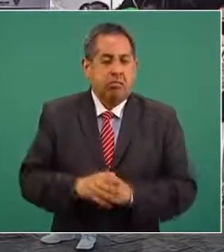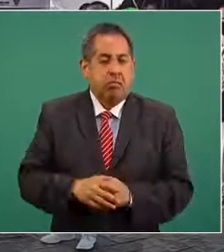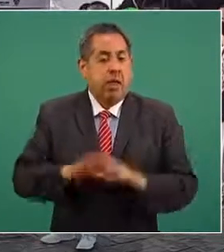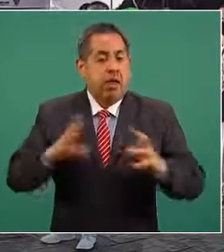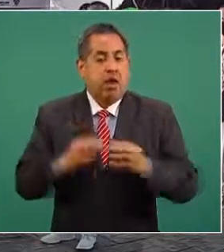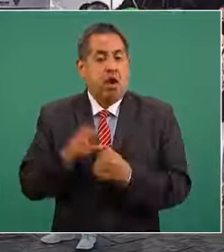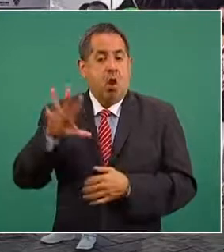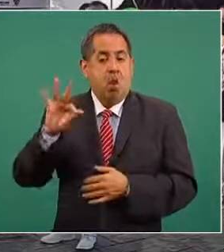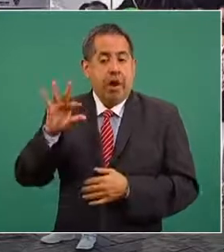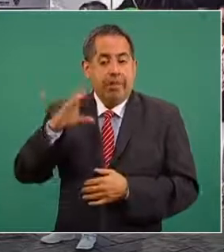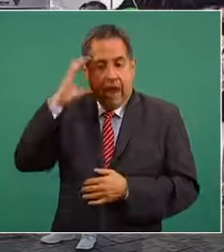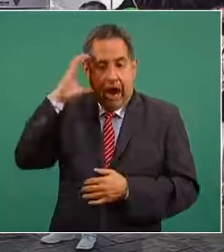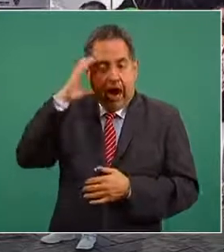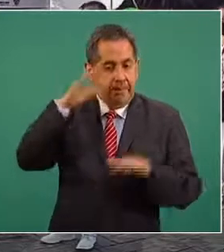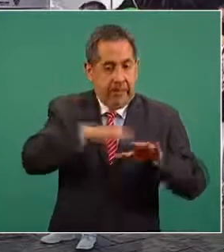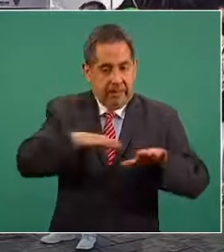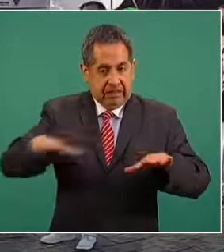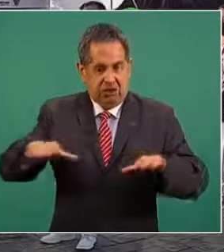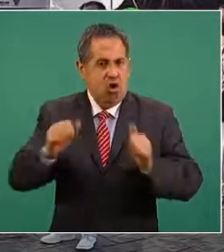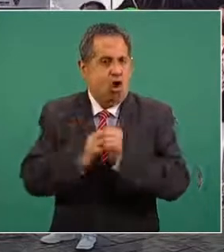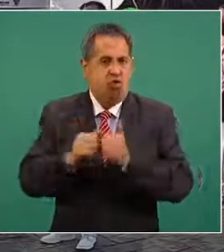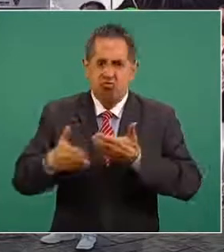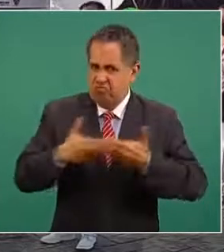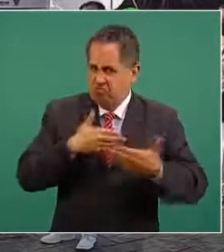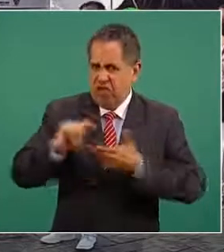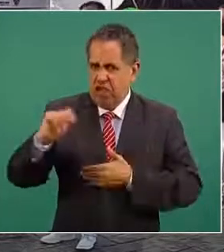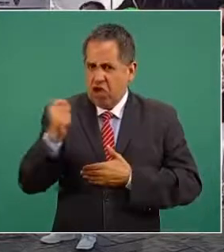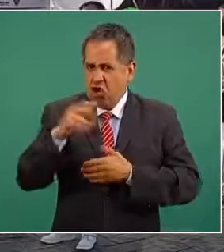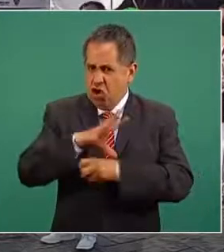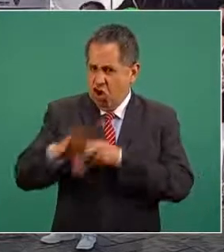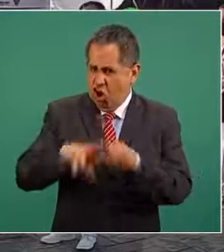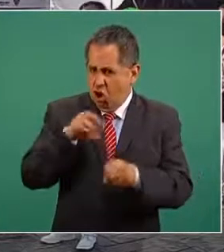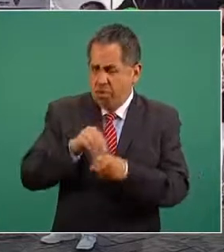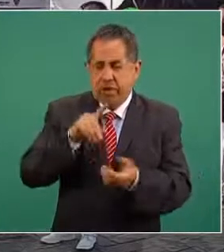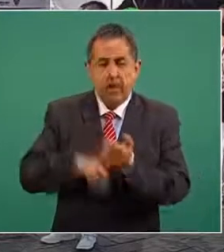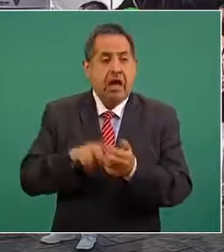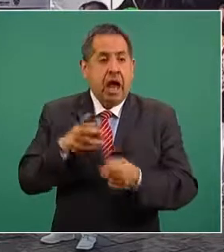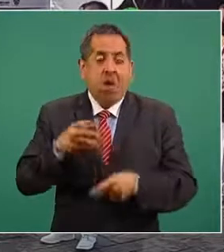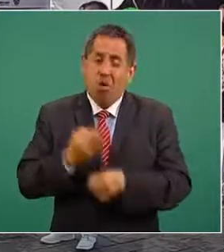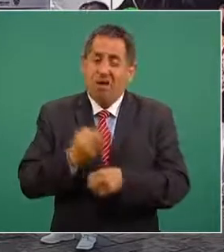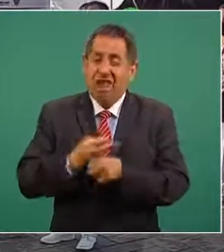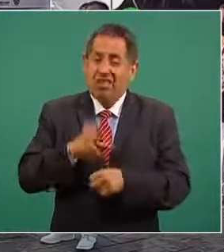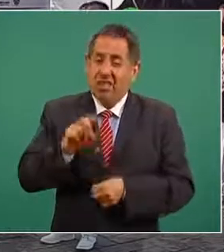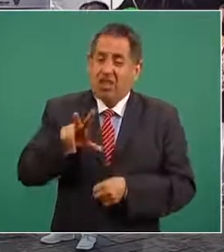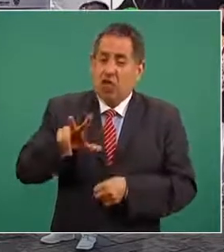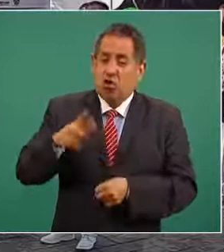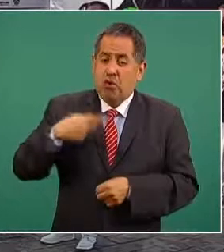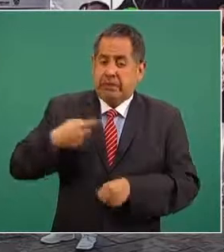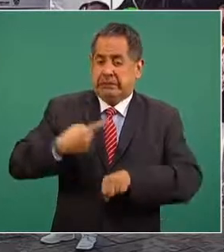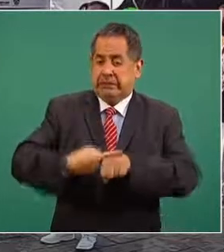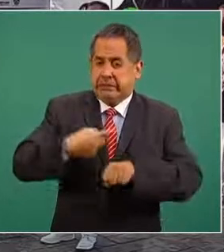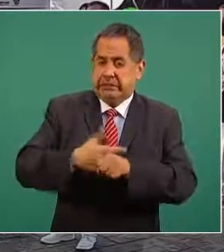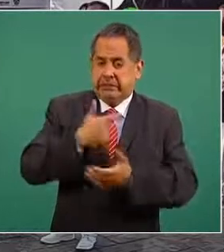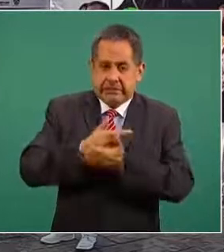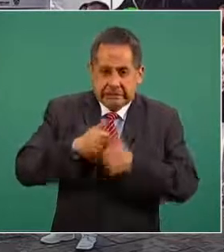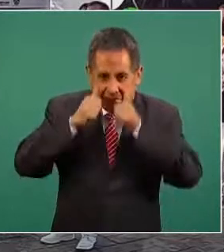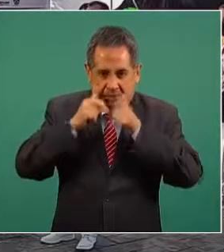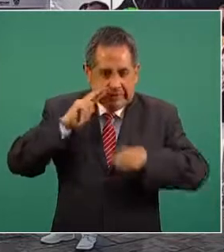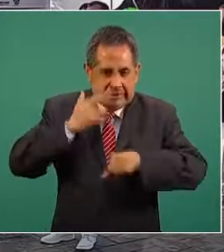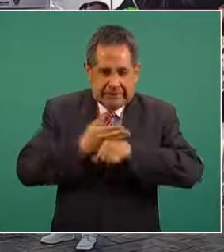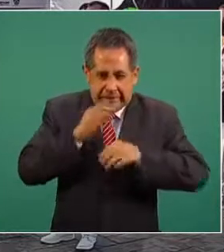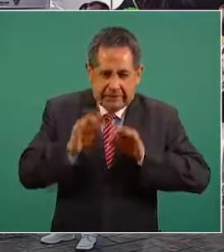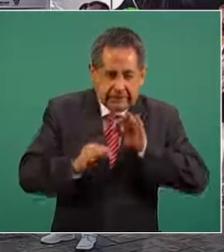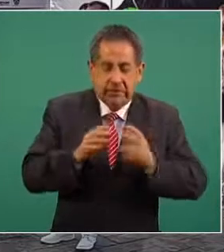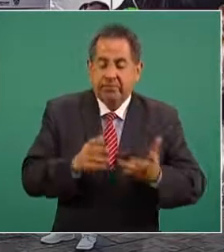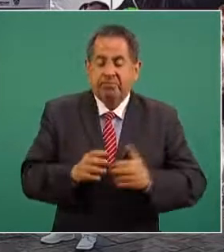con 40 camas con la más alta tecnología al día de hoy con 38 pacientes actuando responsablemente en la contención de esta